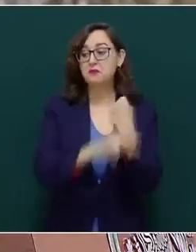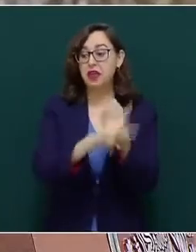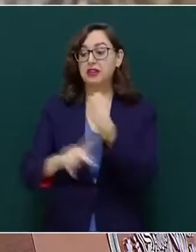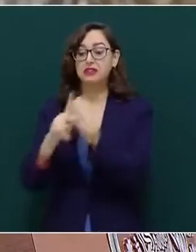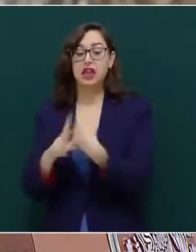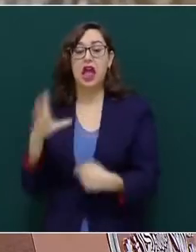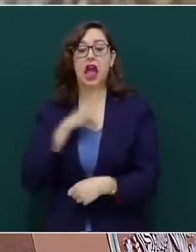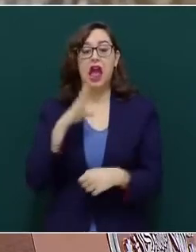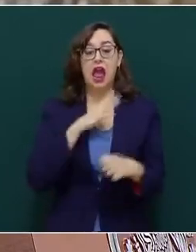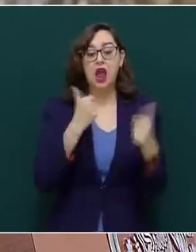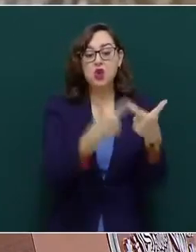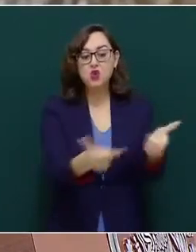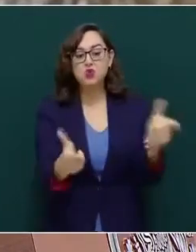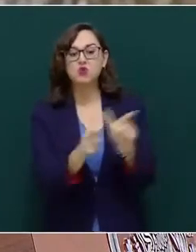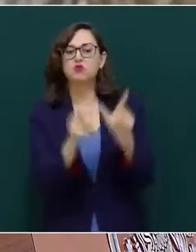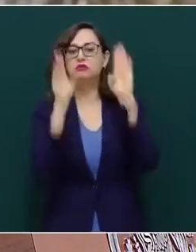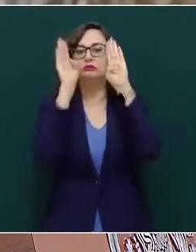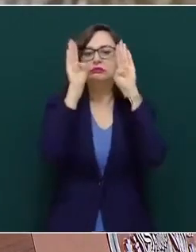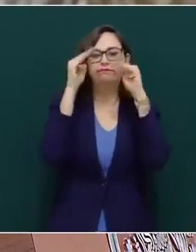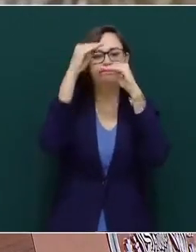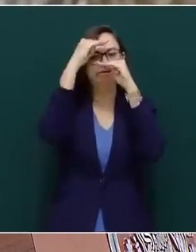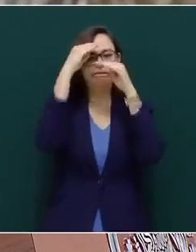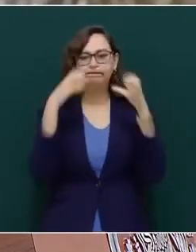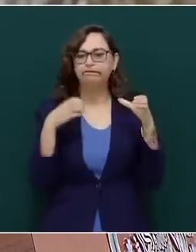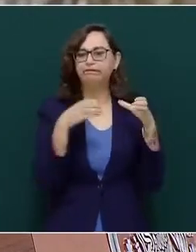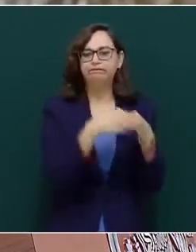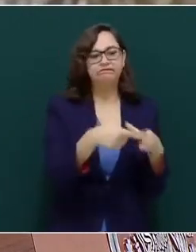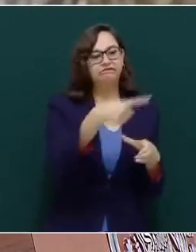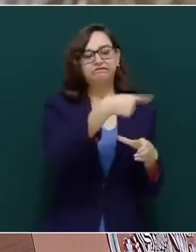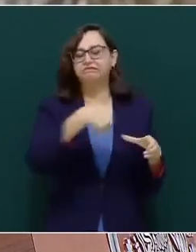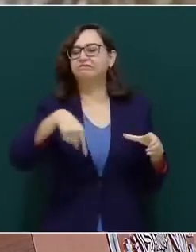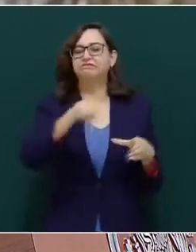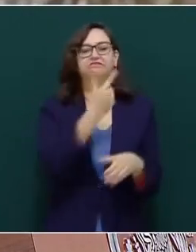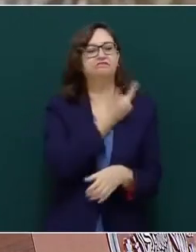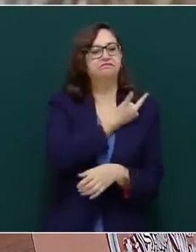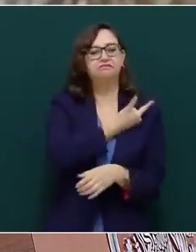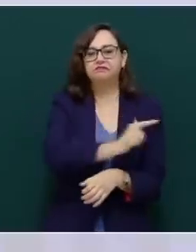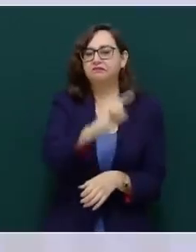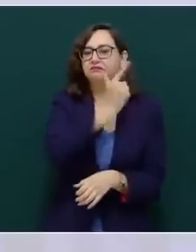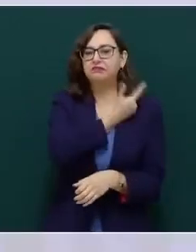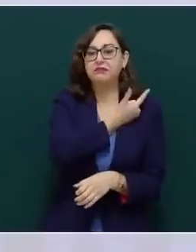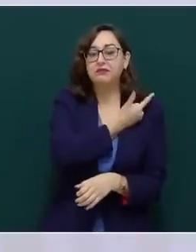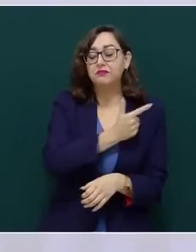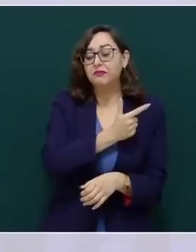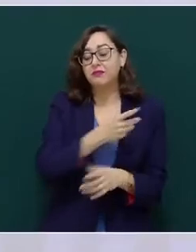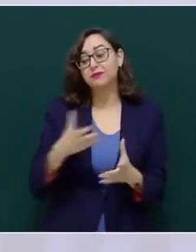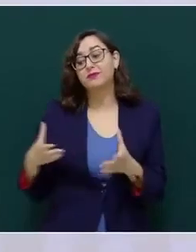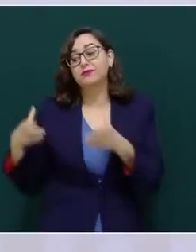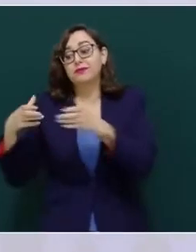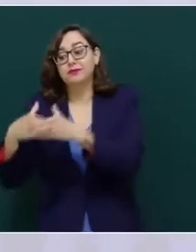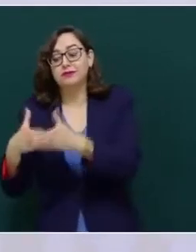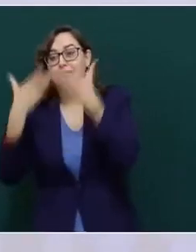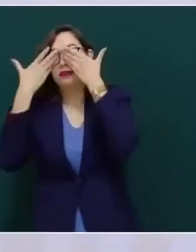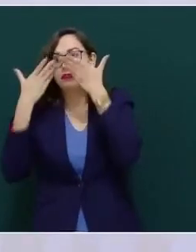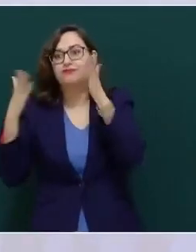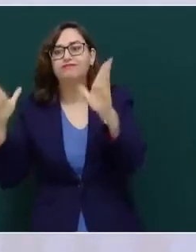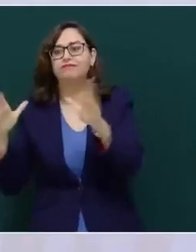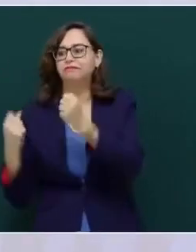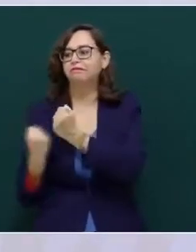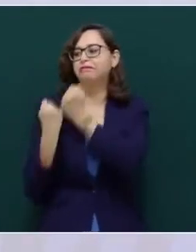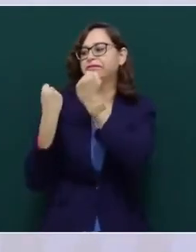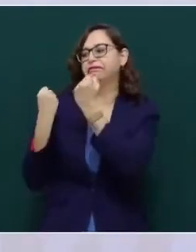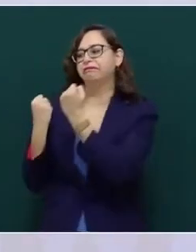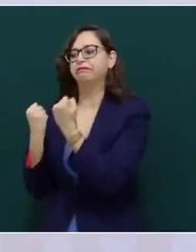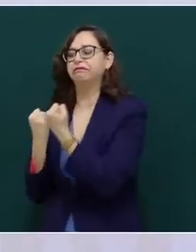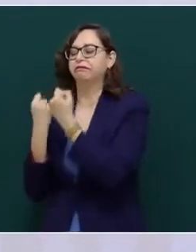las rupturas en las filas del movimiento liberal y el predominio de Estados